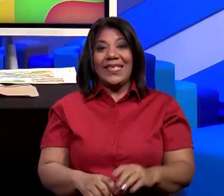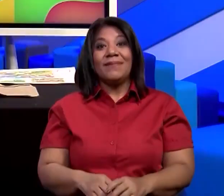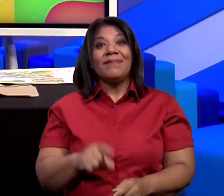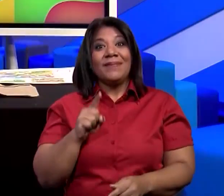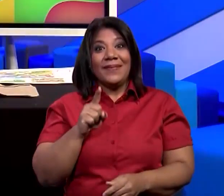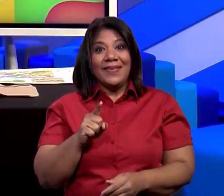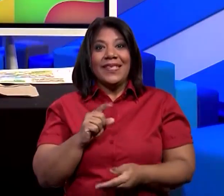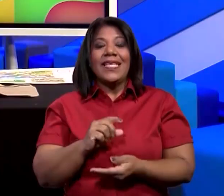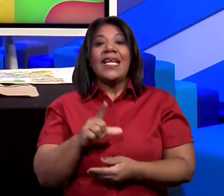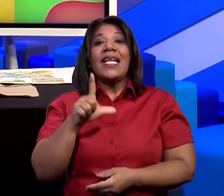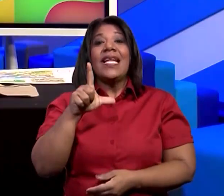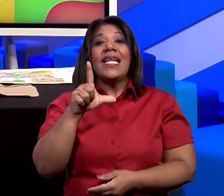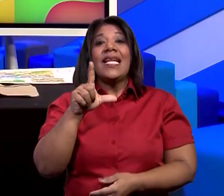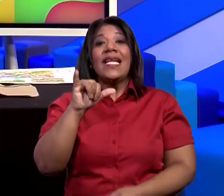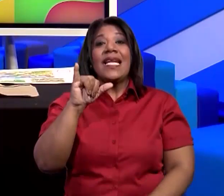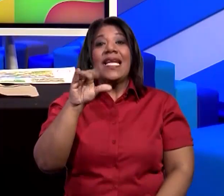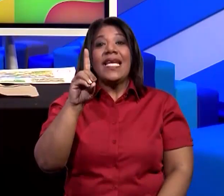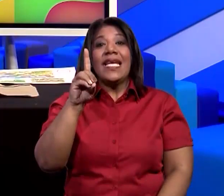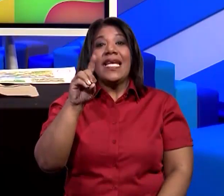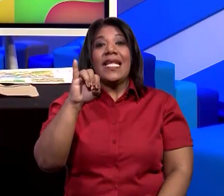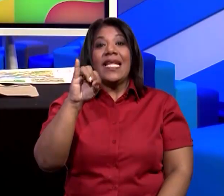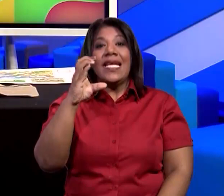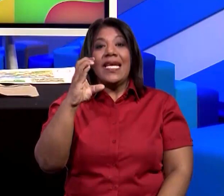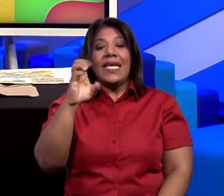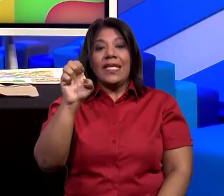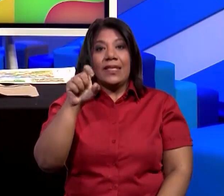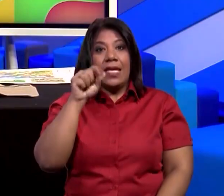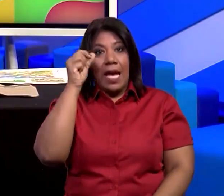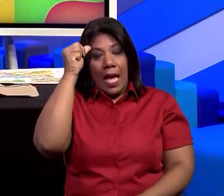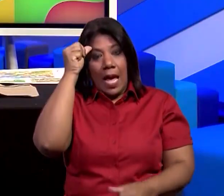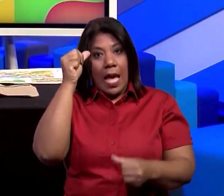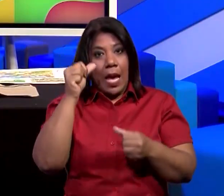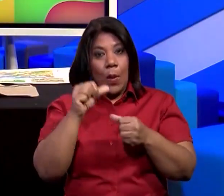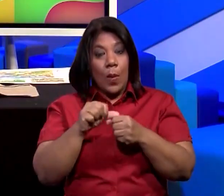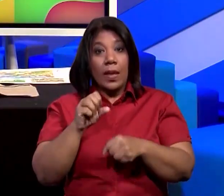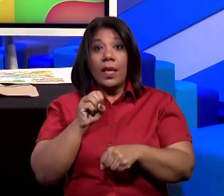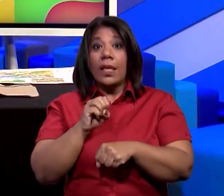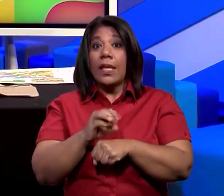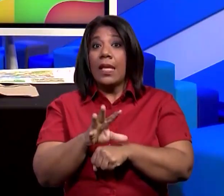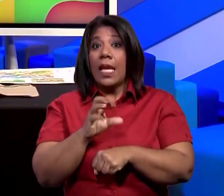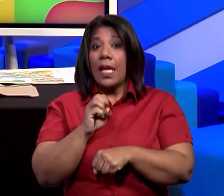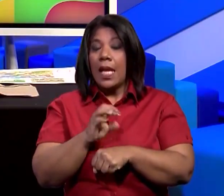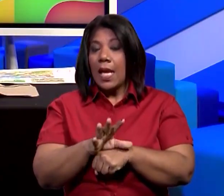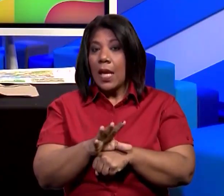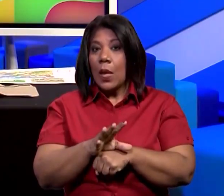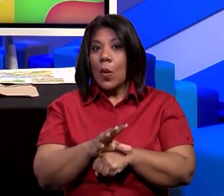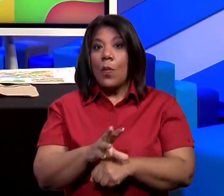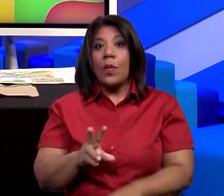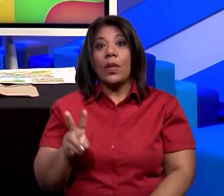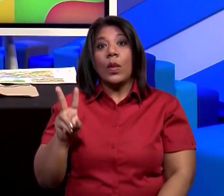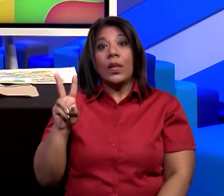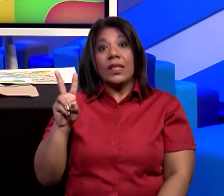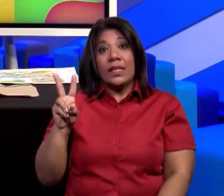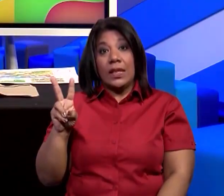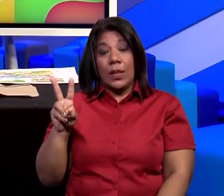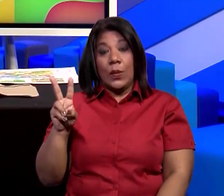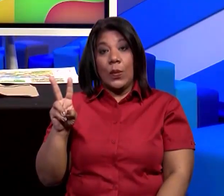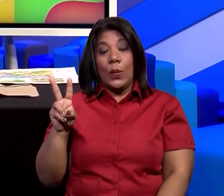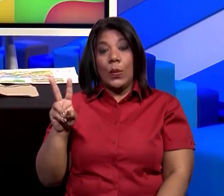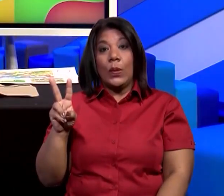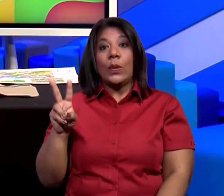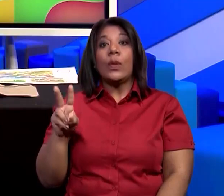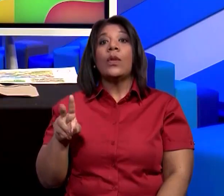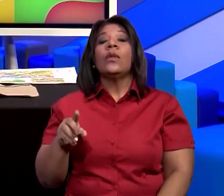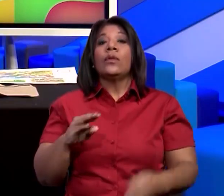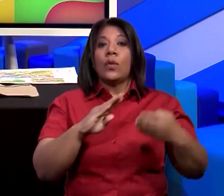Bien, estos ajustes recuerden que son para el grado de segundo con